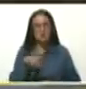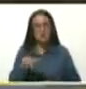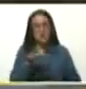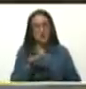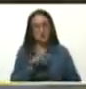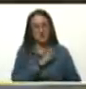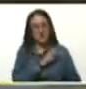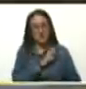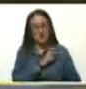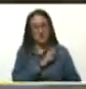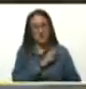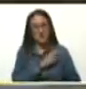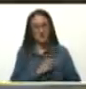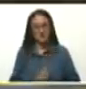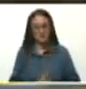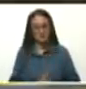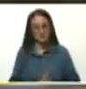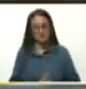Chile.